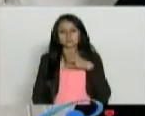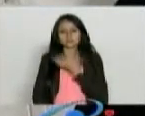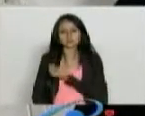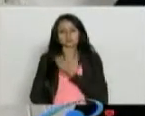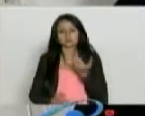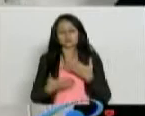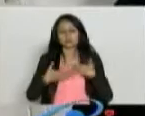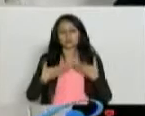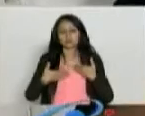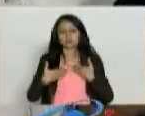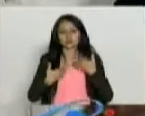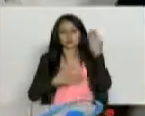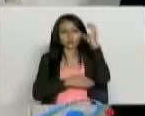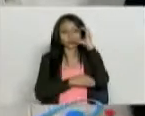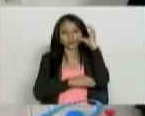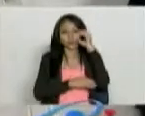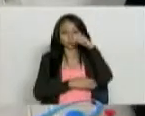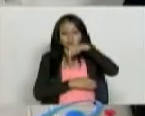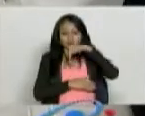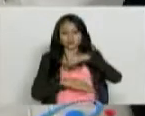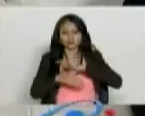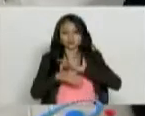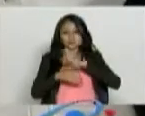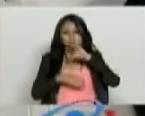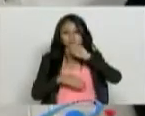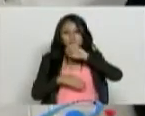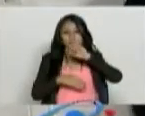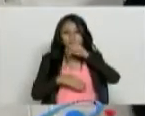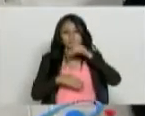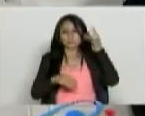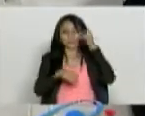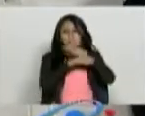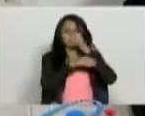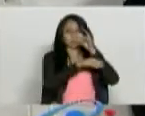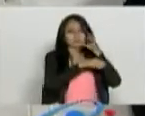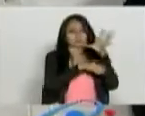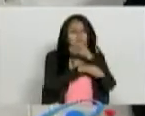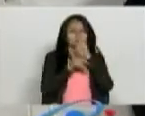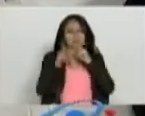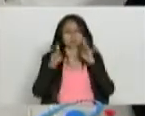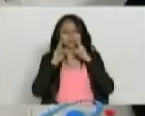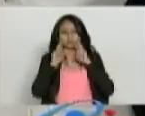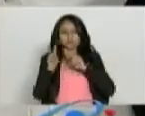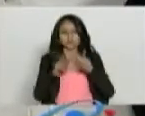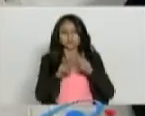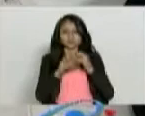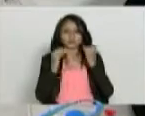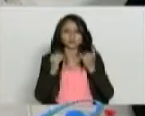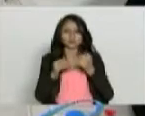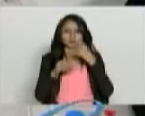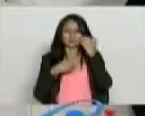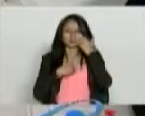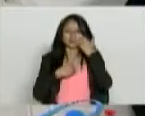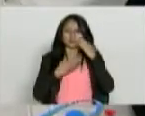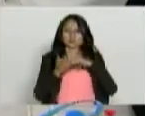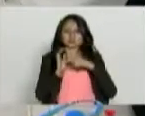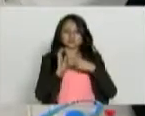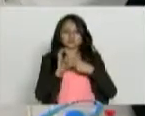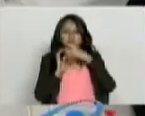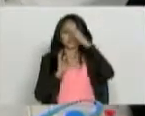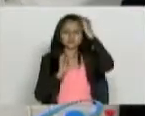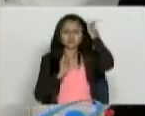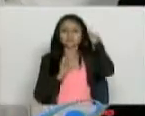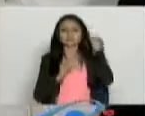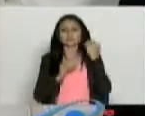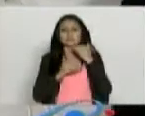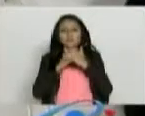motivo de mucha alegría seguir haciendo este proceso educativo. La paraparecía espástica es una enfermedad,